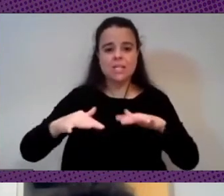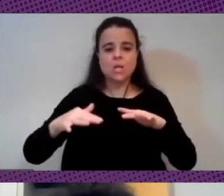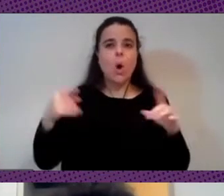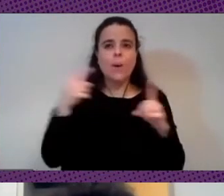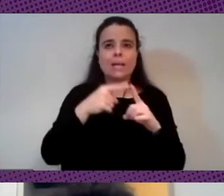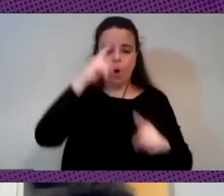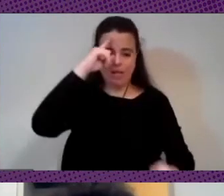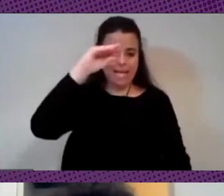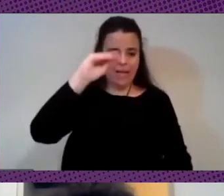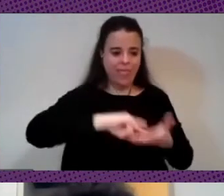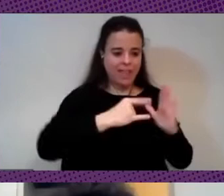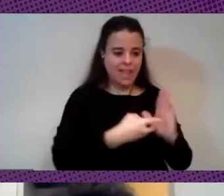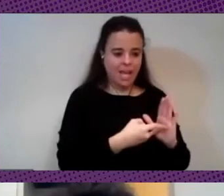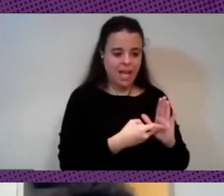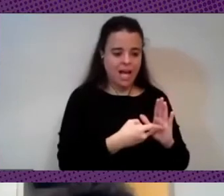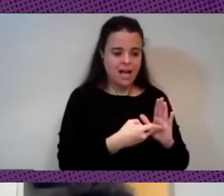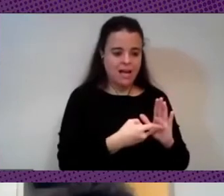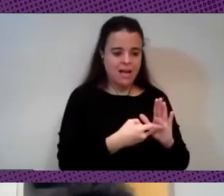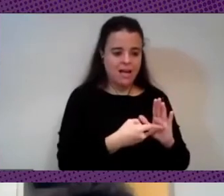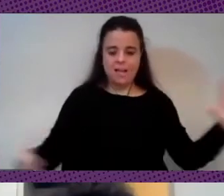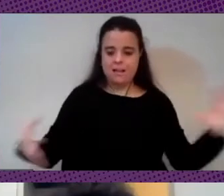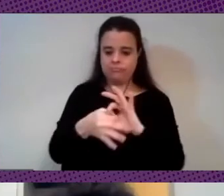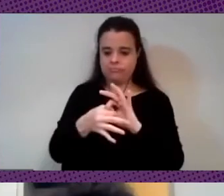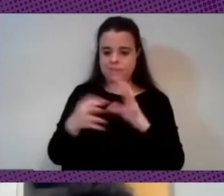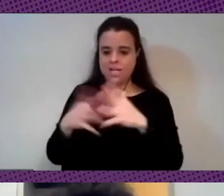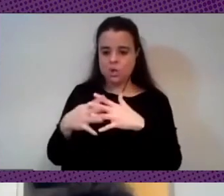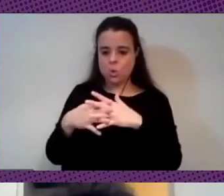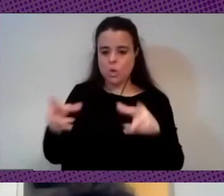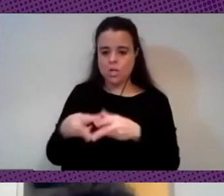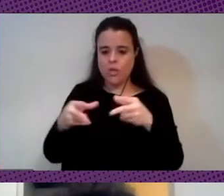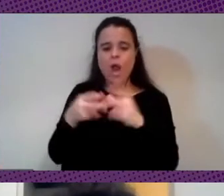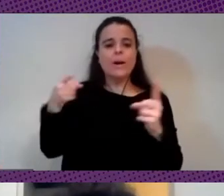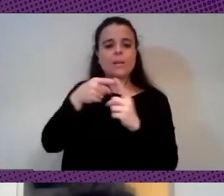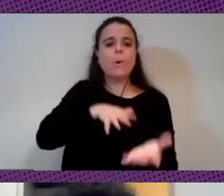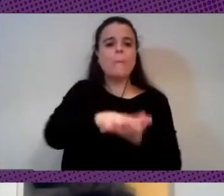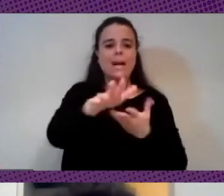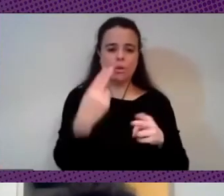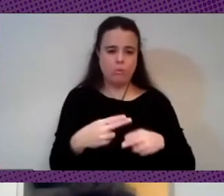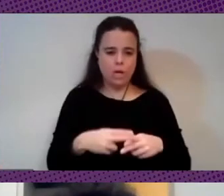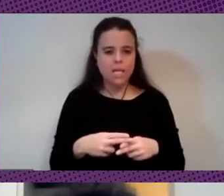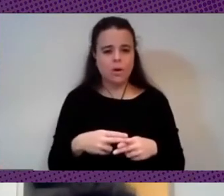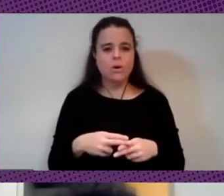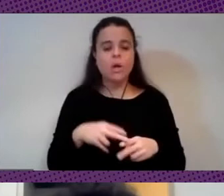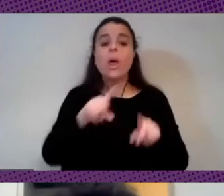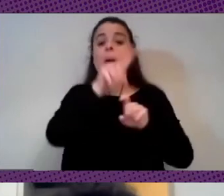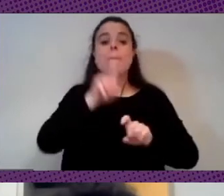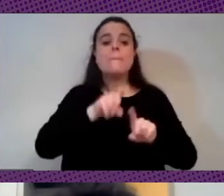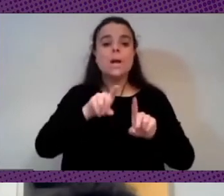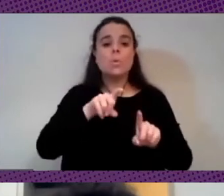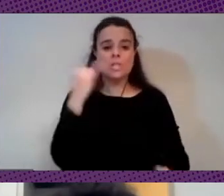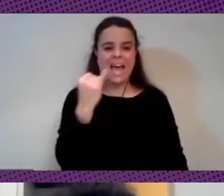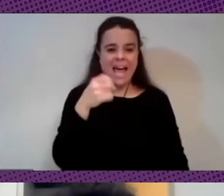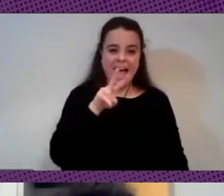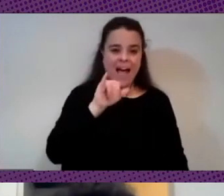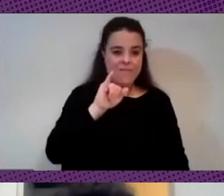técnica y esas estructuras con las estructuras sociales para tener un impacto político la pregunta esa técnica Javi que va para ti que va para Cecilia y luego ya